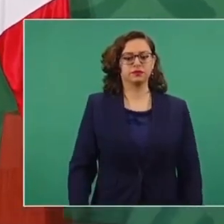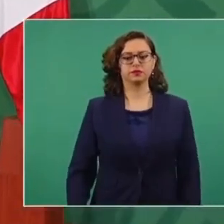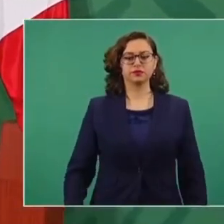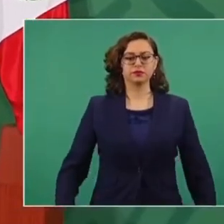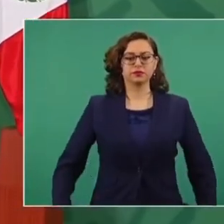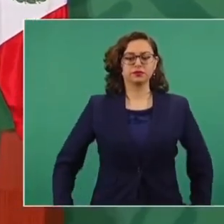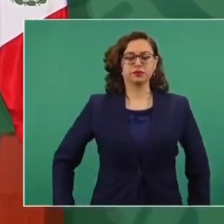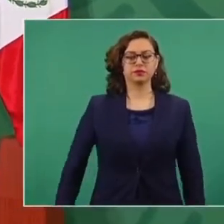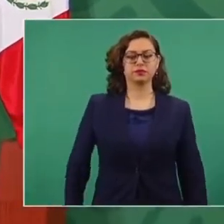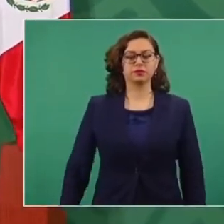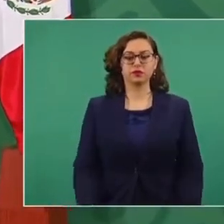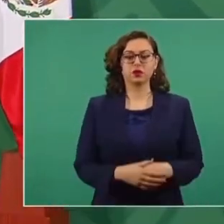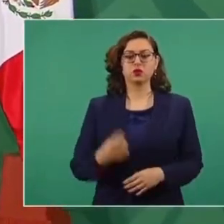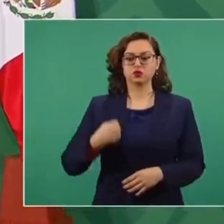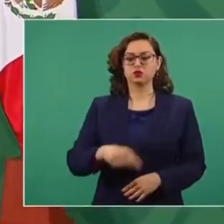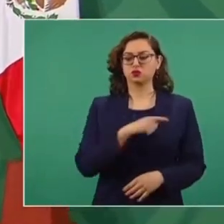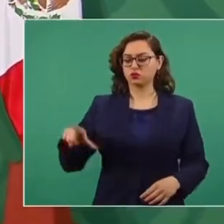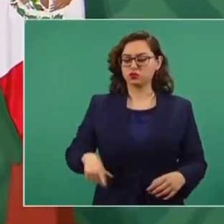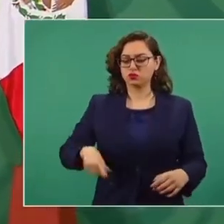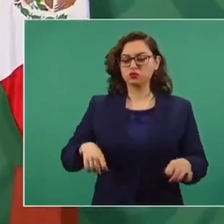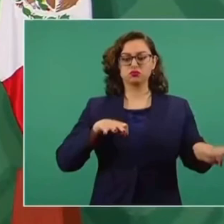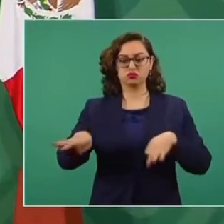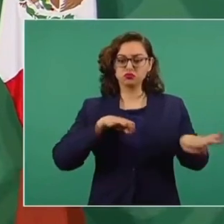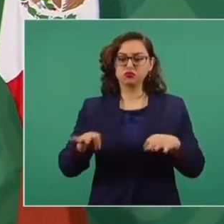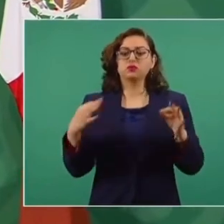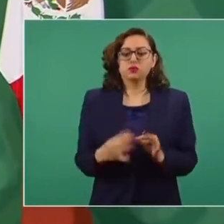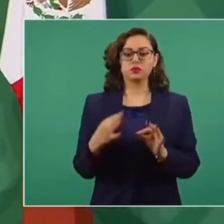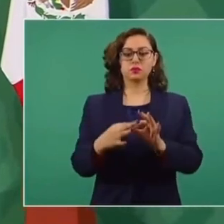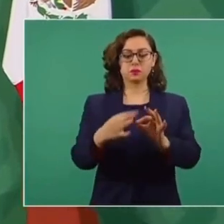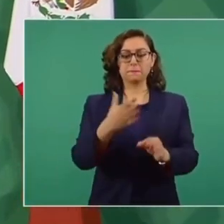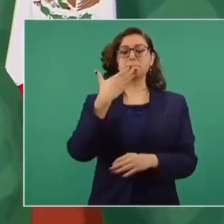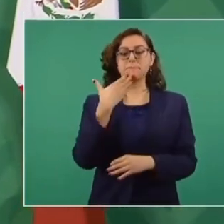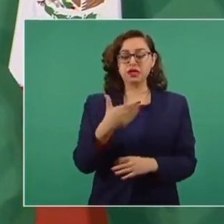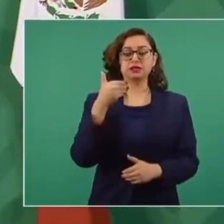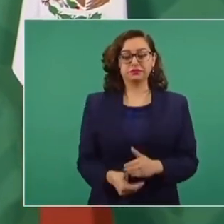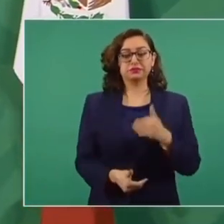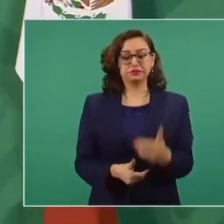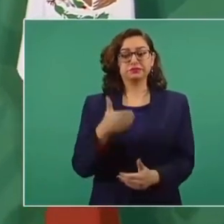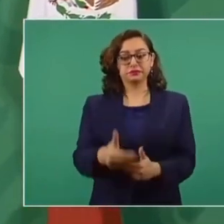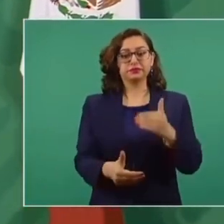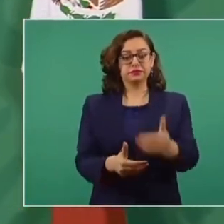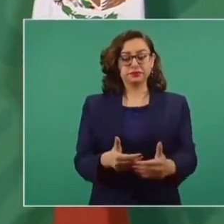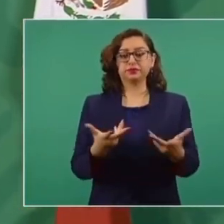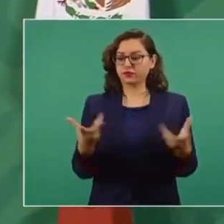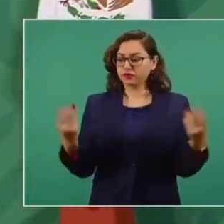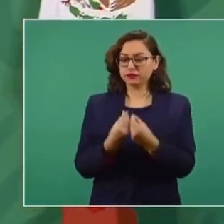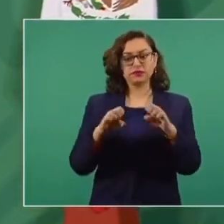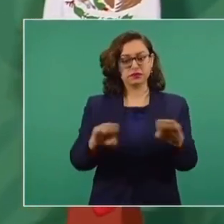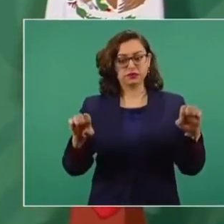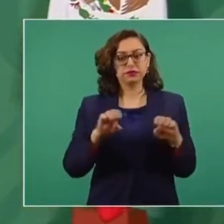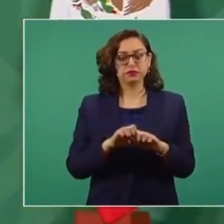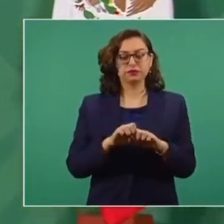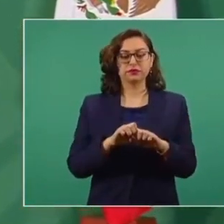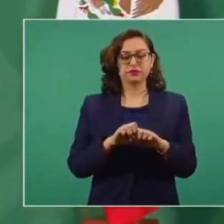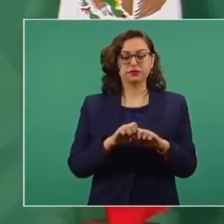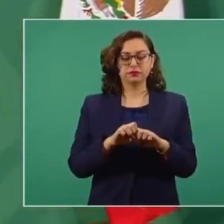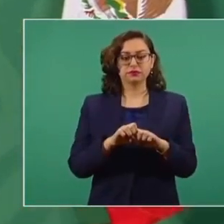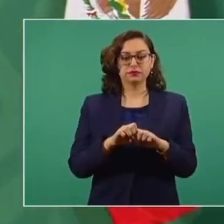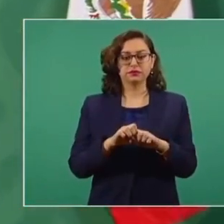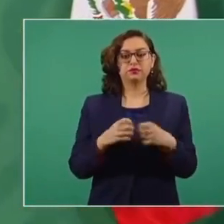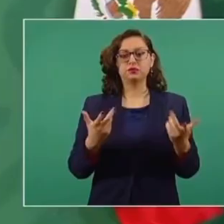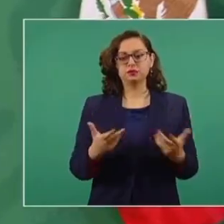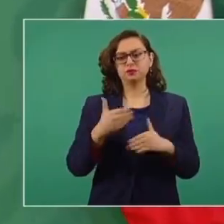Estamos gobernando bien, estamos avanzando como equipo y